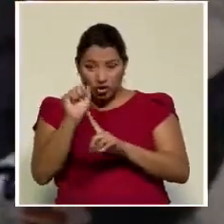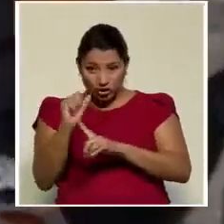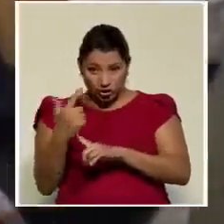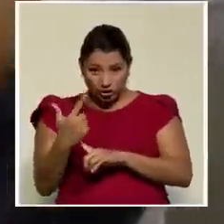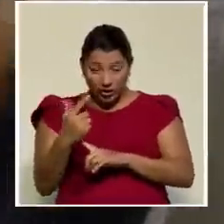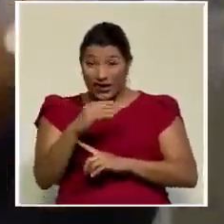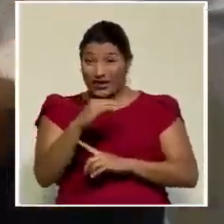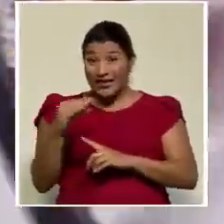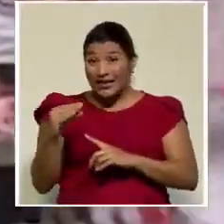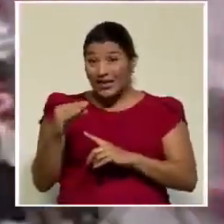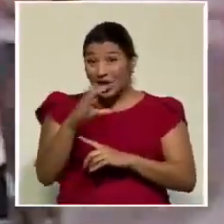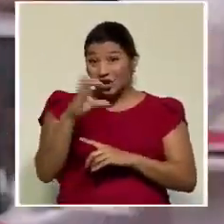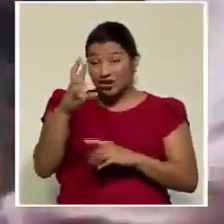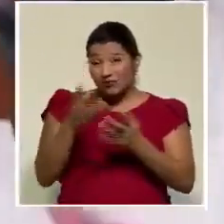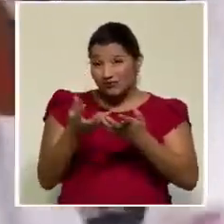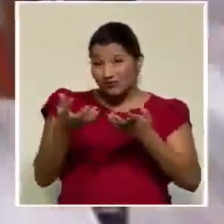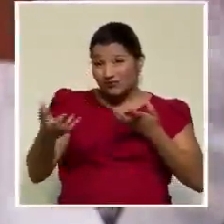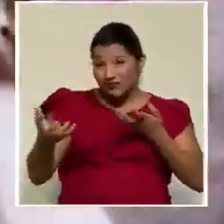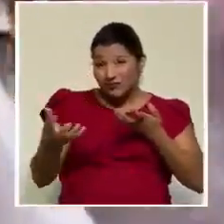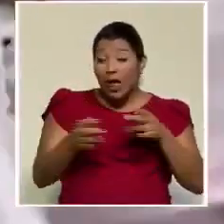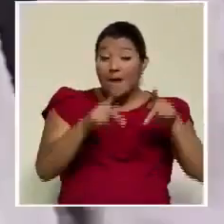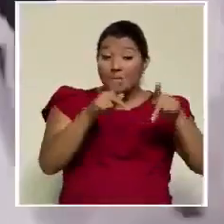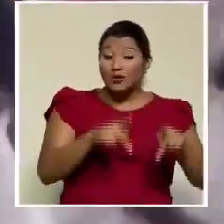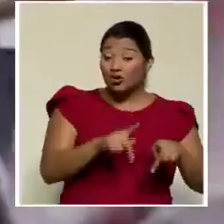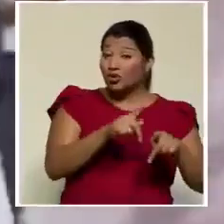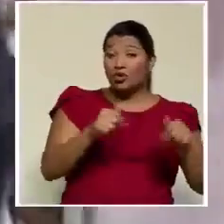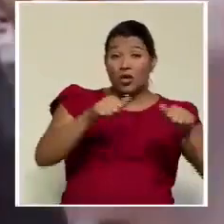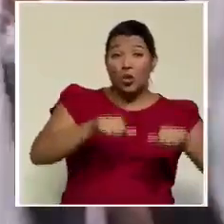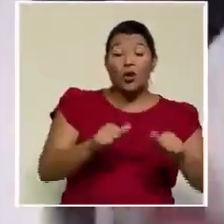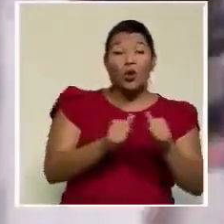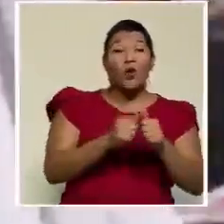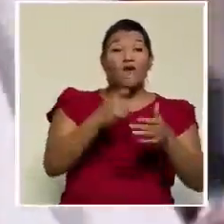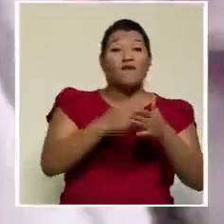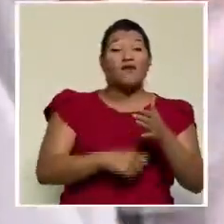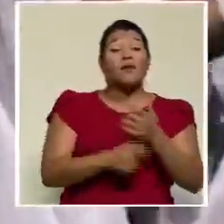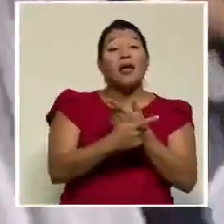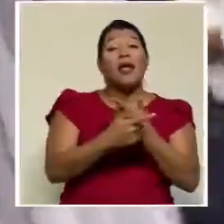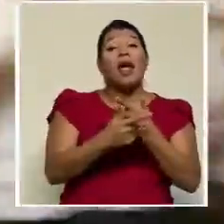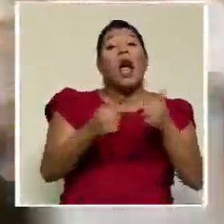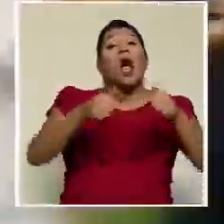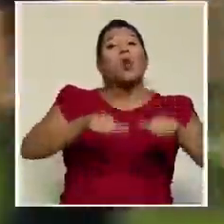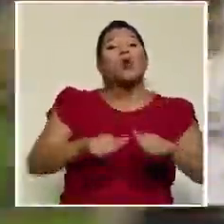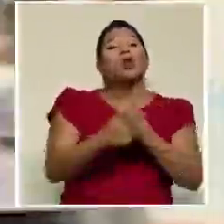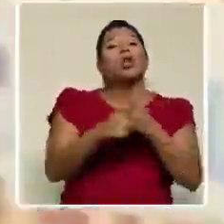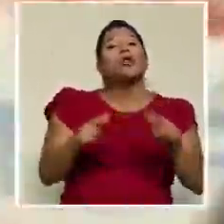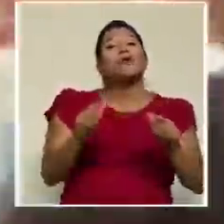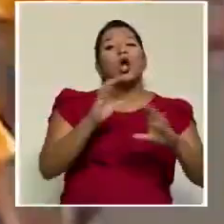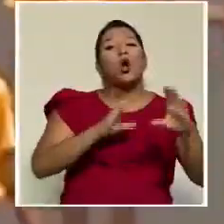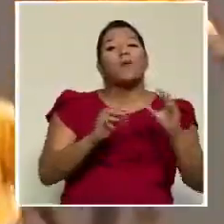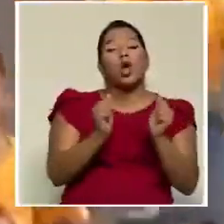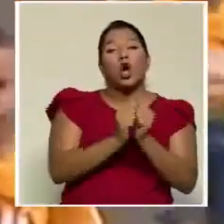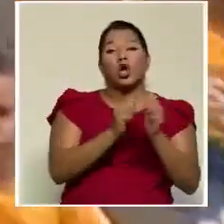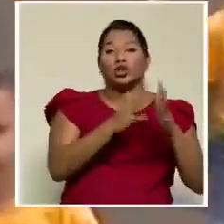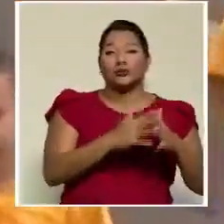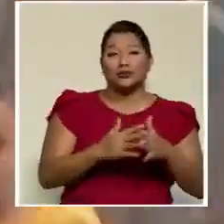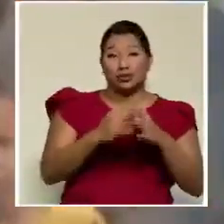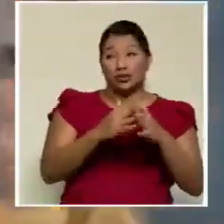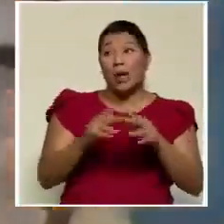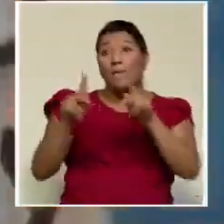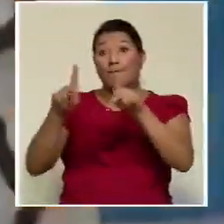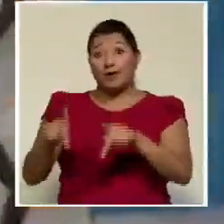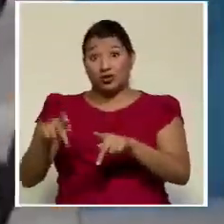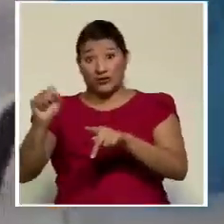en dos mitades, entre quienes se oponían a la firma de un tratado de libre comercio con Estados Unidos y quienes lo